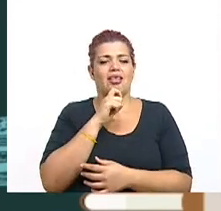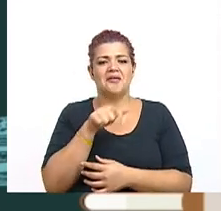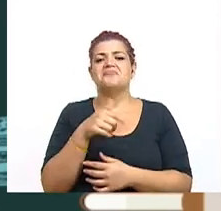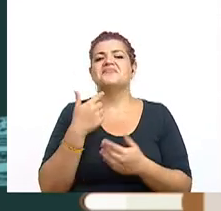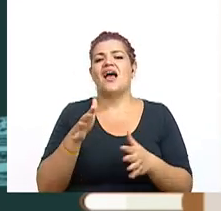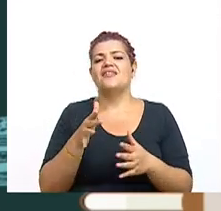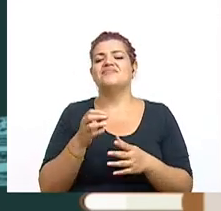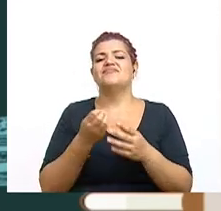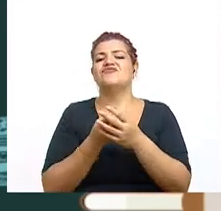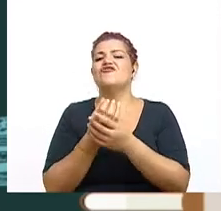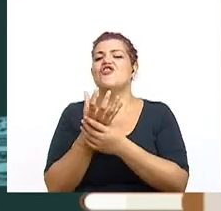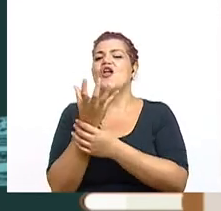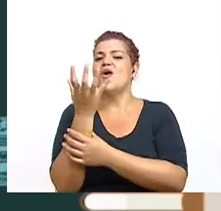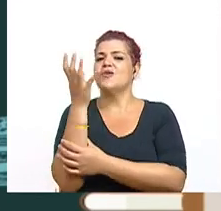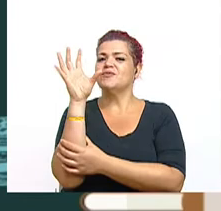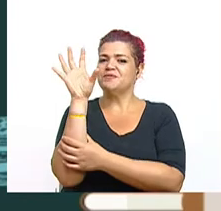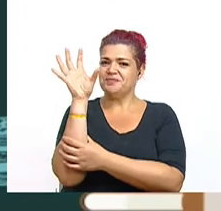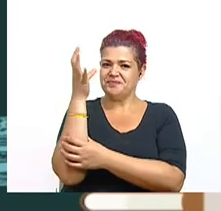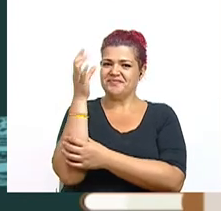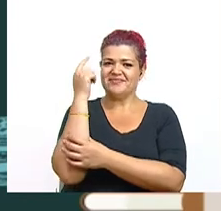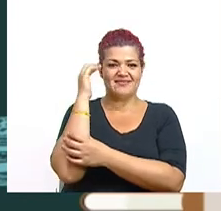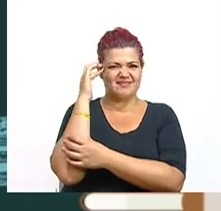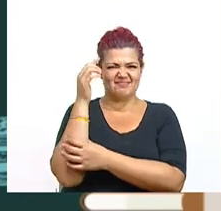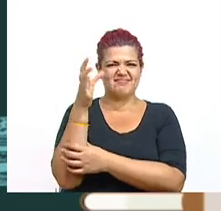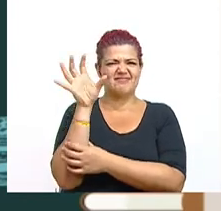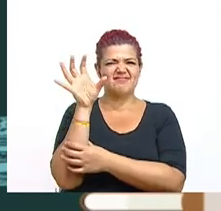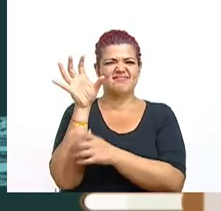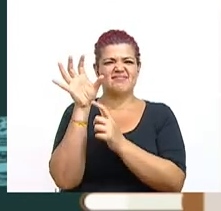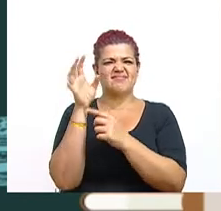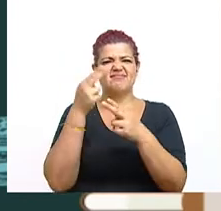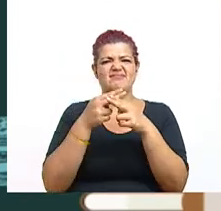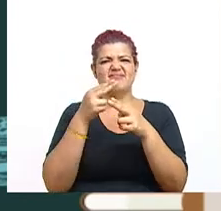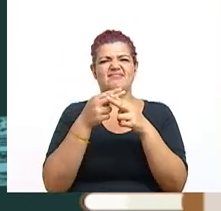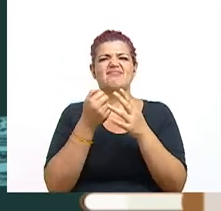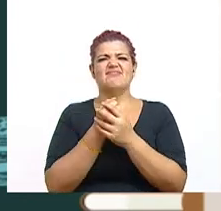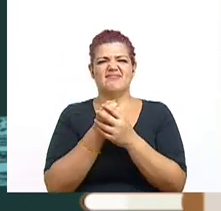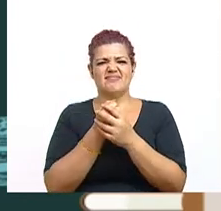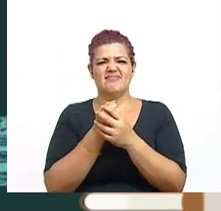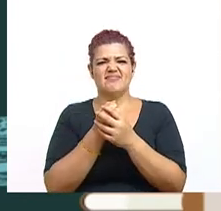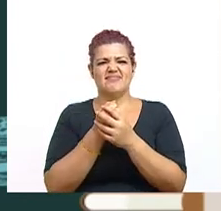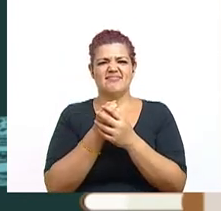aquí está, es una flor, ustedes saben, muy evidente, ¿cómo se llama?